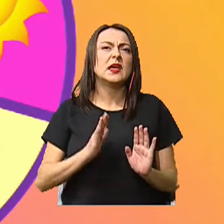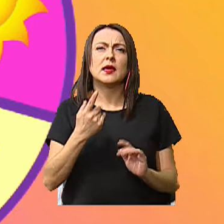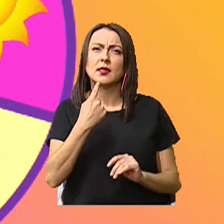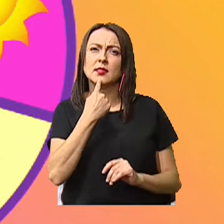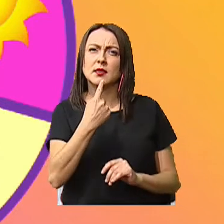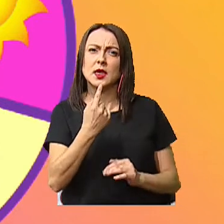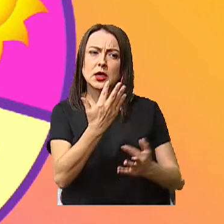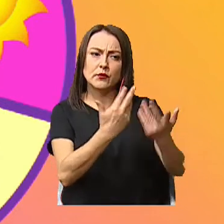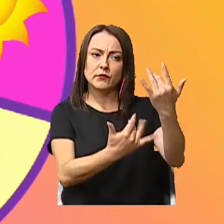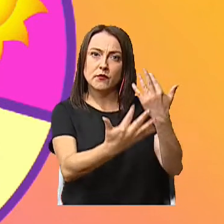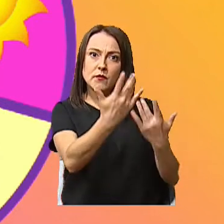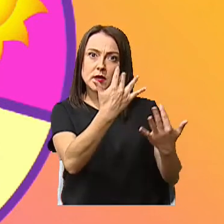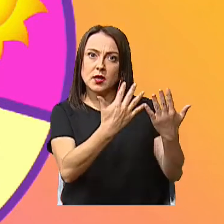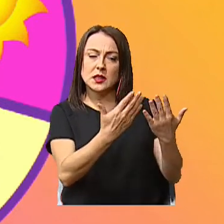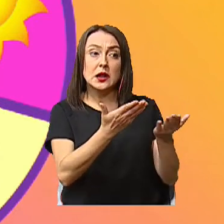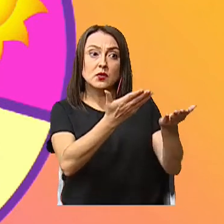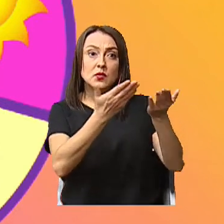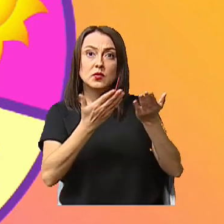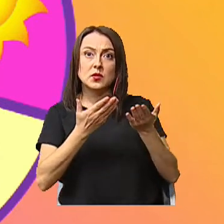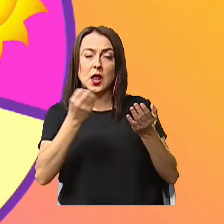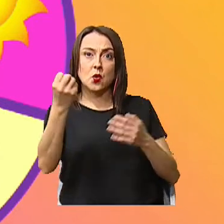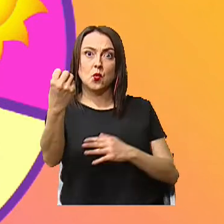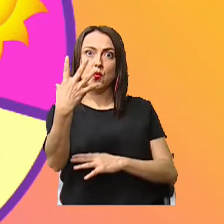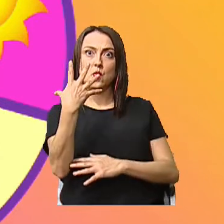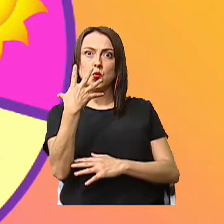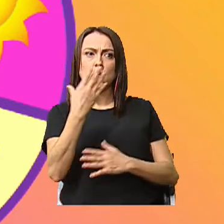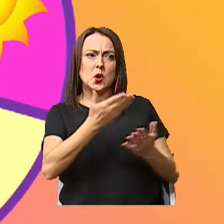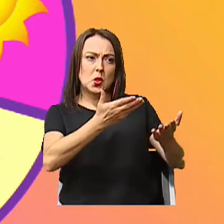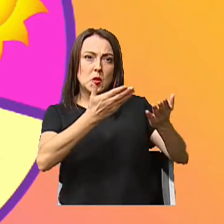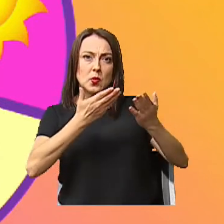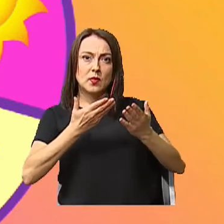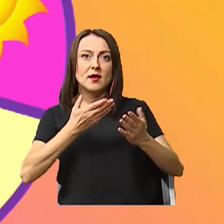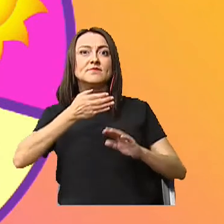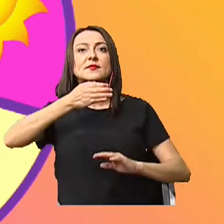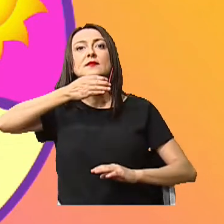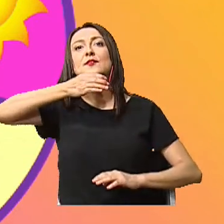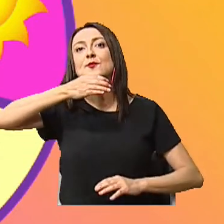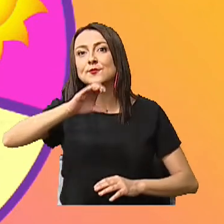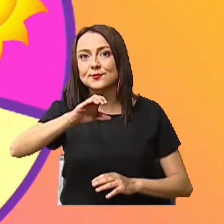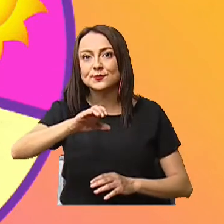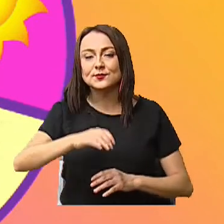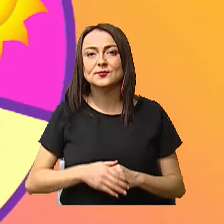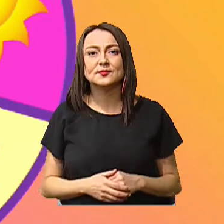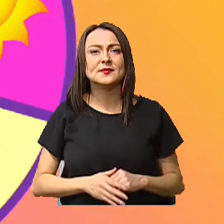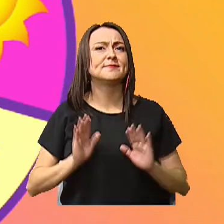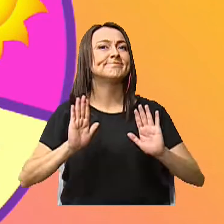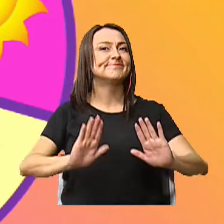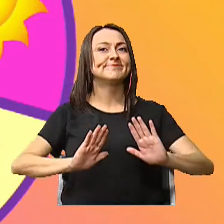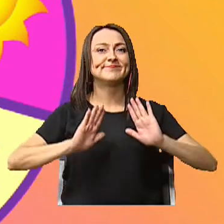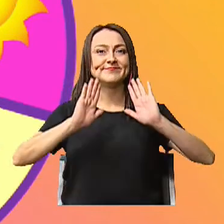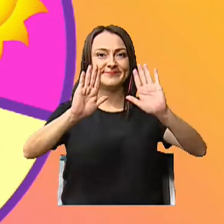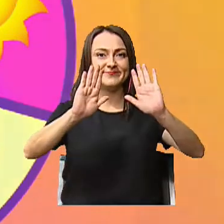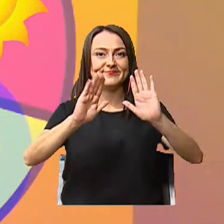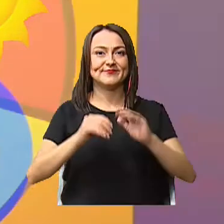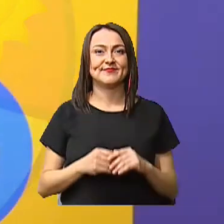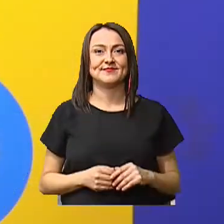yo de la fogata? Que nos produce luz y que nos produce calor. Excelente. Excelente.